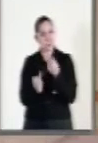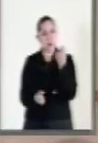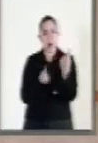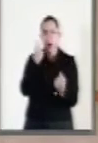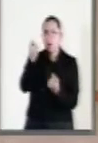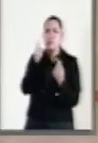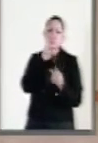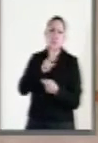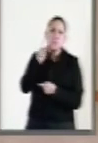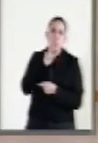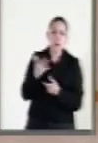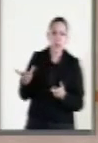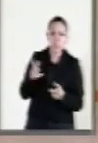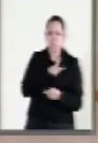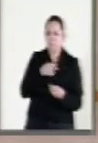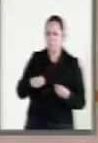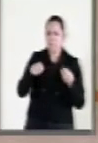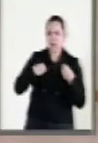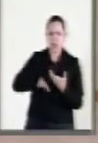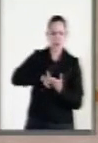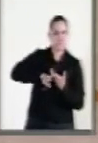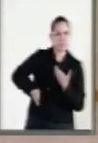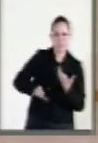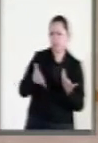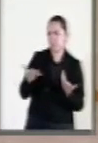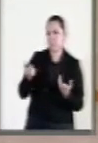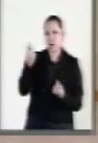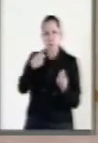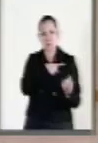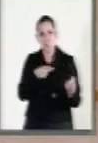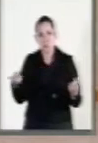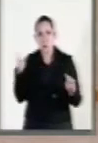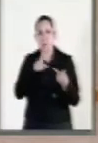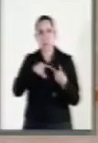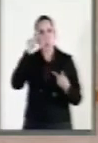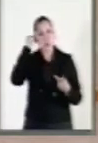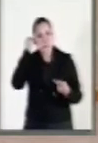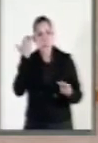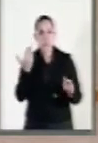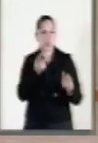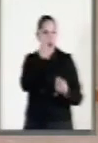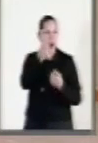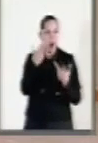ser indígenas o en condiciones de pobreza extrema o maternidad adolescente